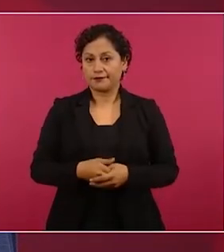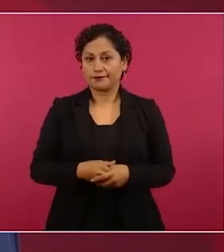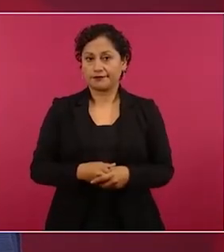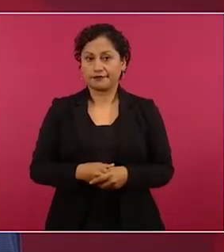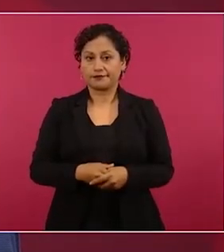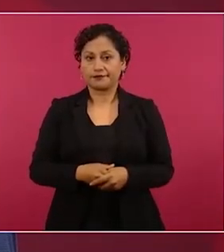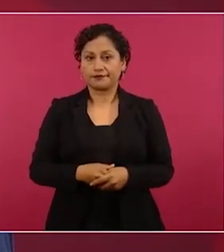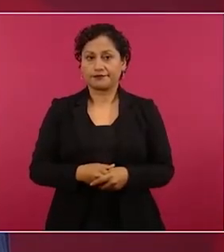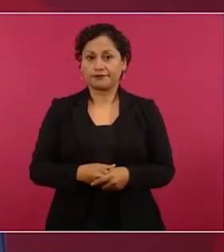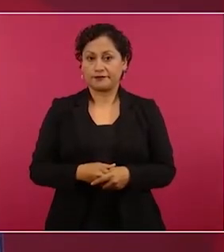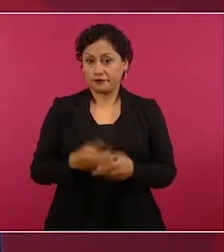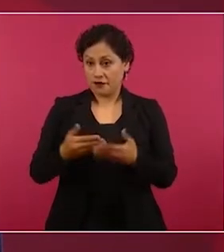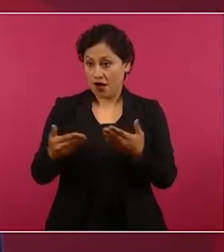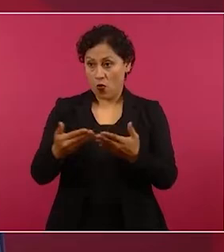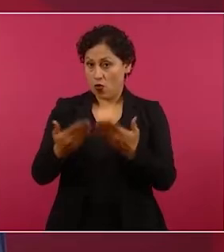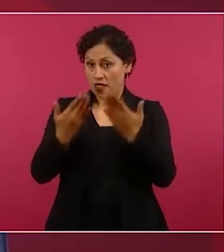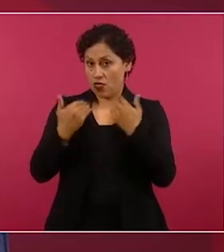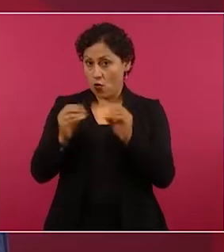no hay